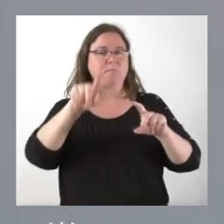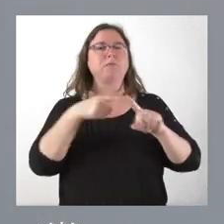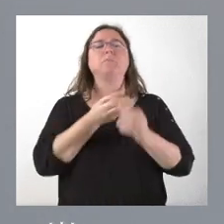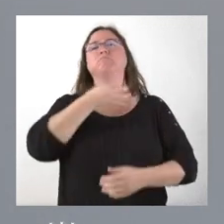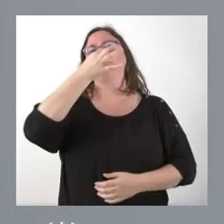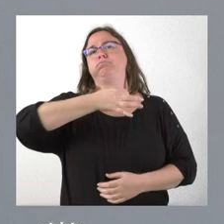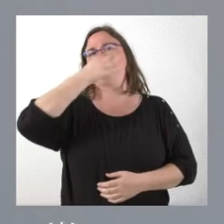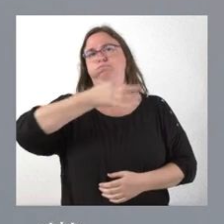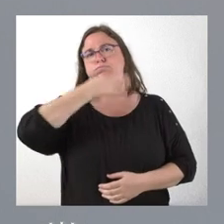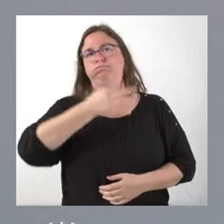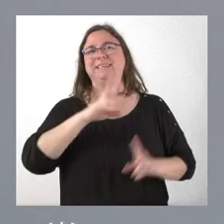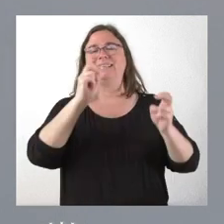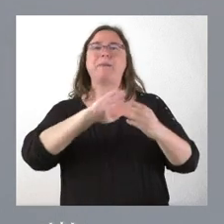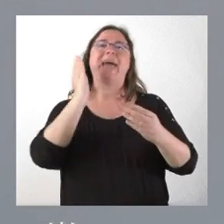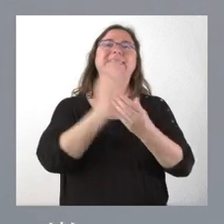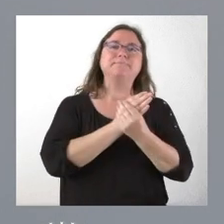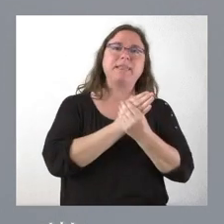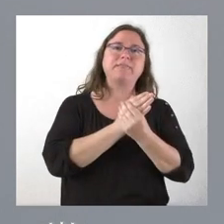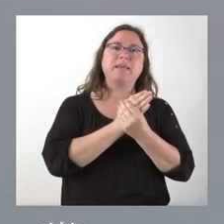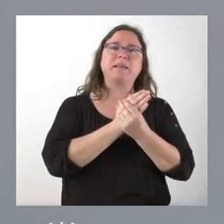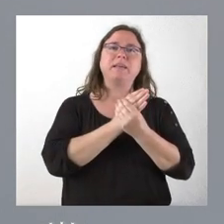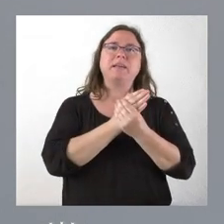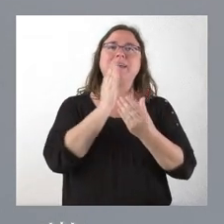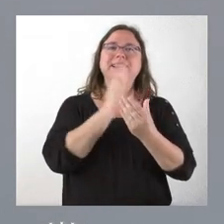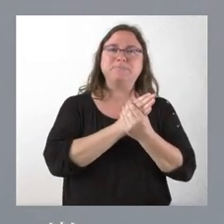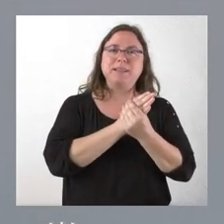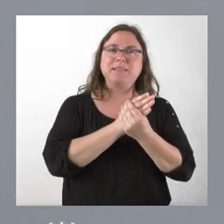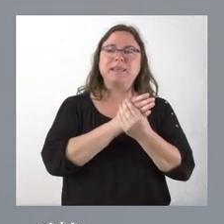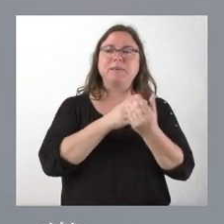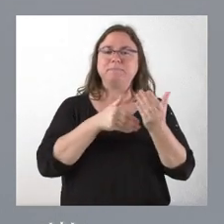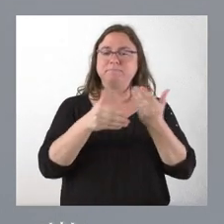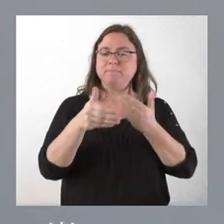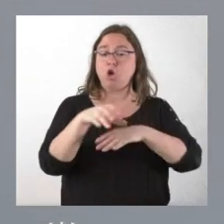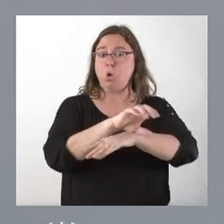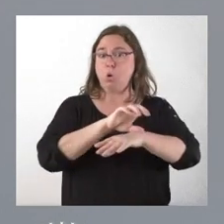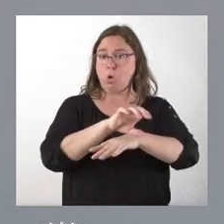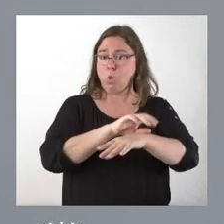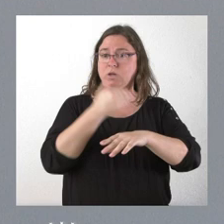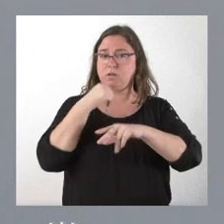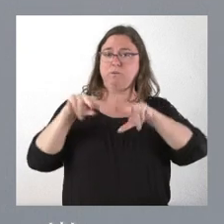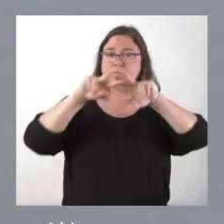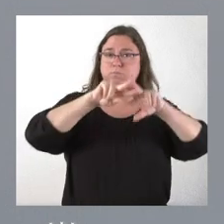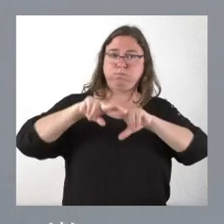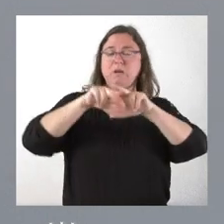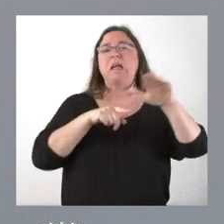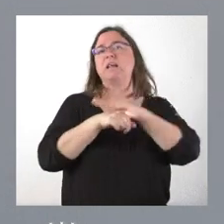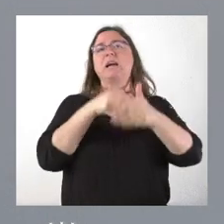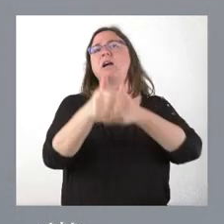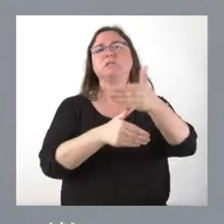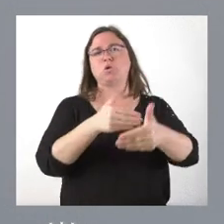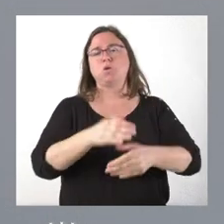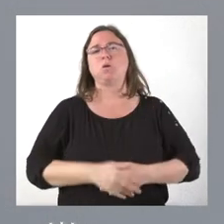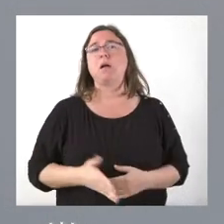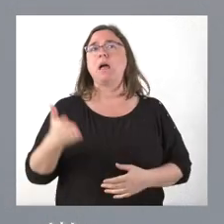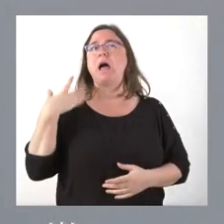declaraciones y una información. El expediente se recibirá en la consejería, se analizará y tiene su tramitación. Y